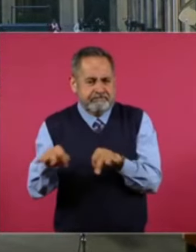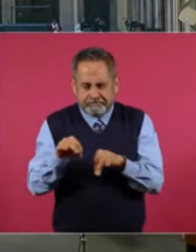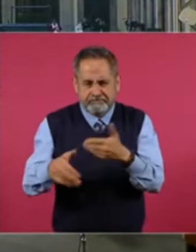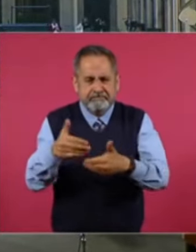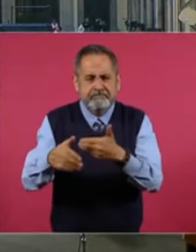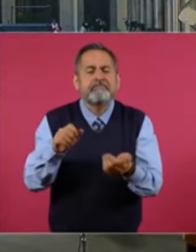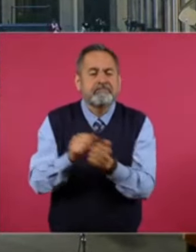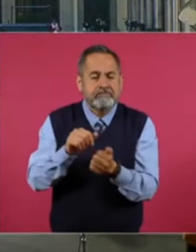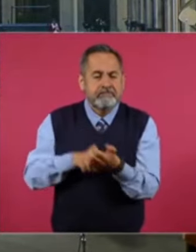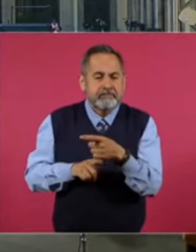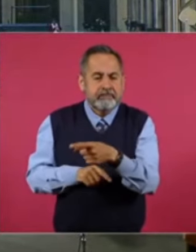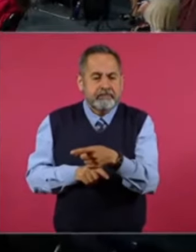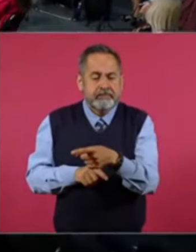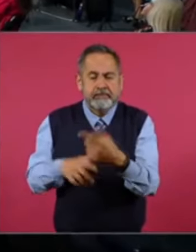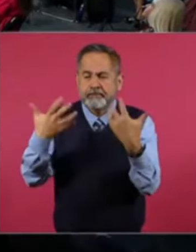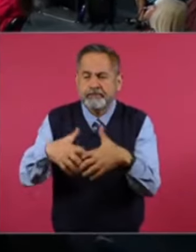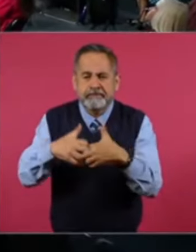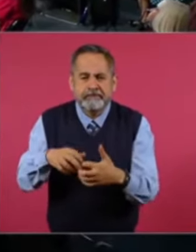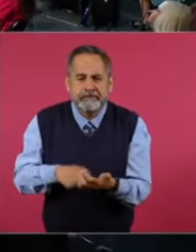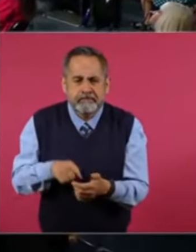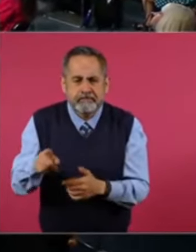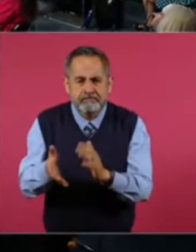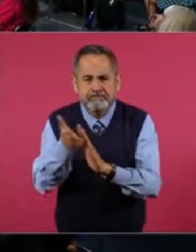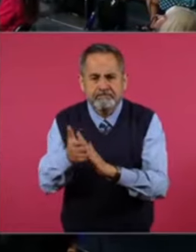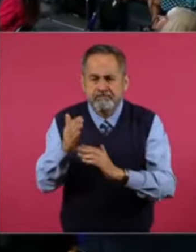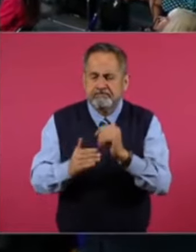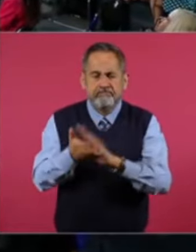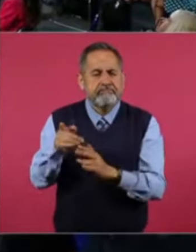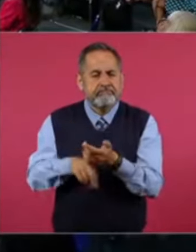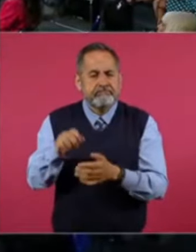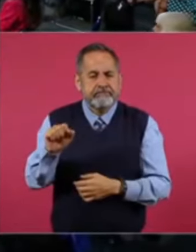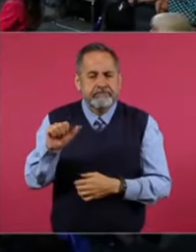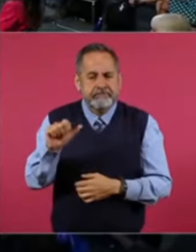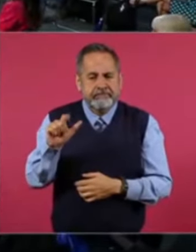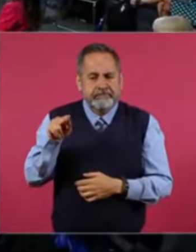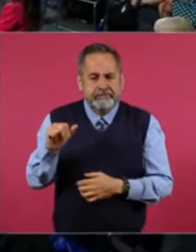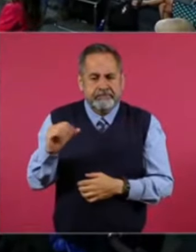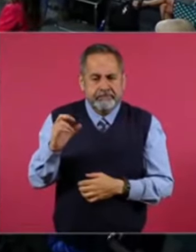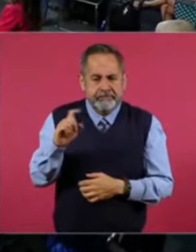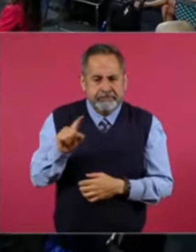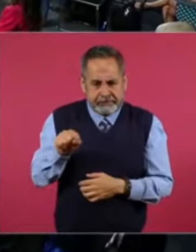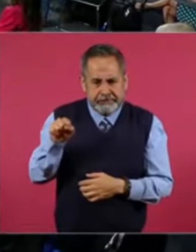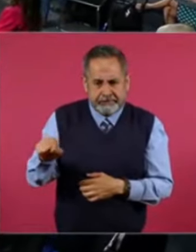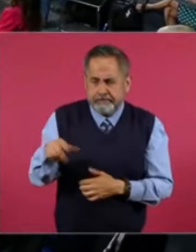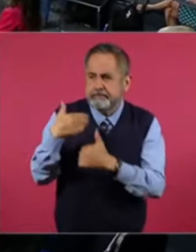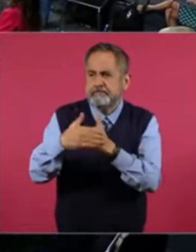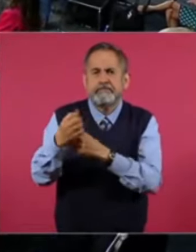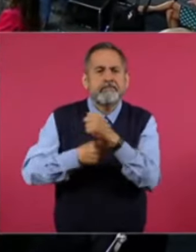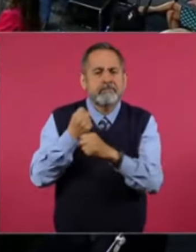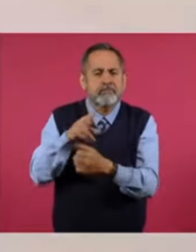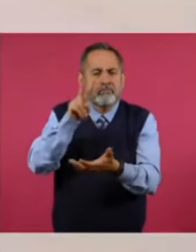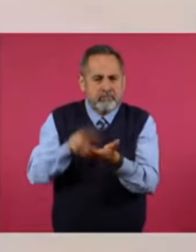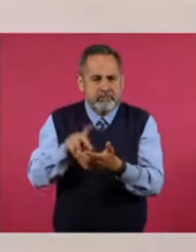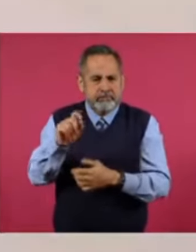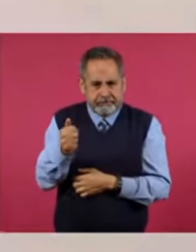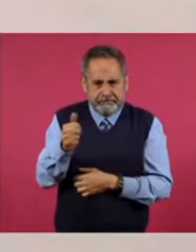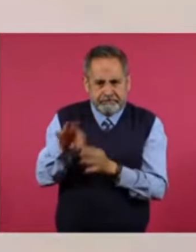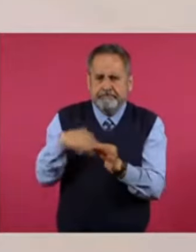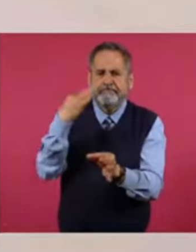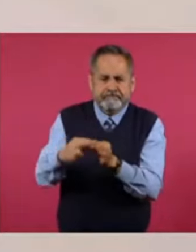En. La planta que se está construyendo. En Salina Cruz. Esa va a estar. Para el dos mil veintiséis.